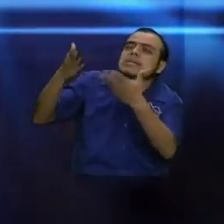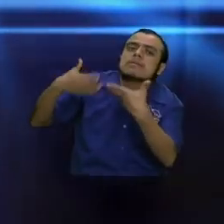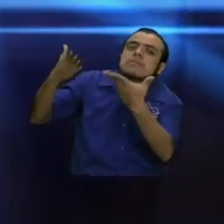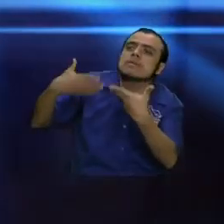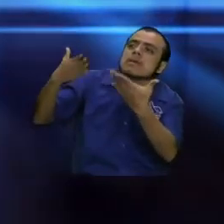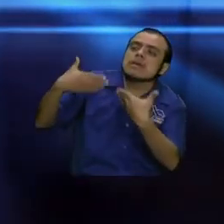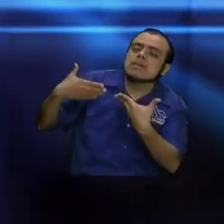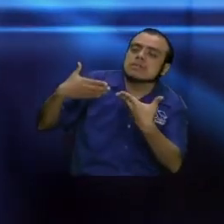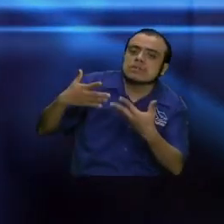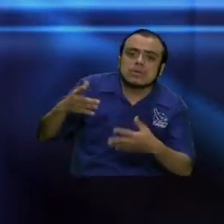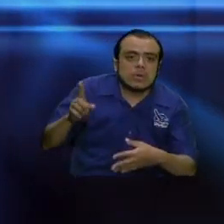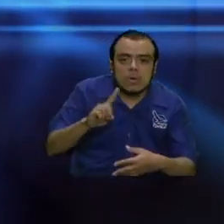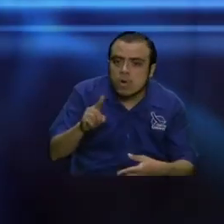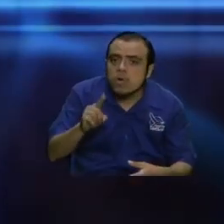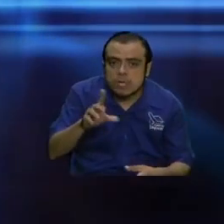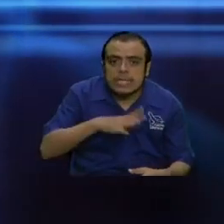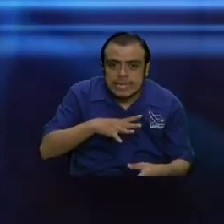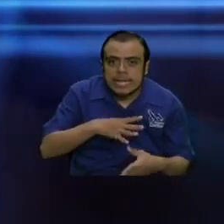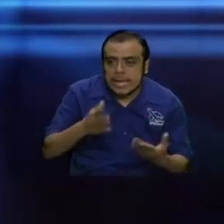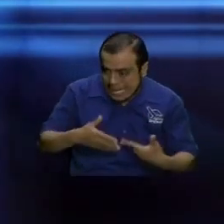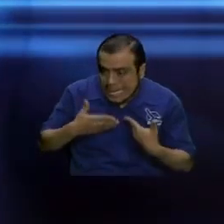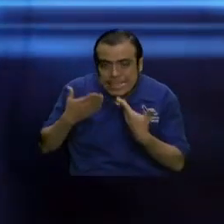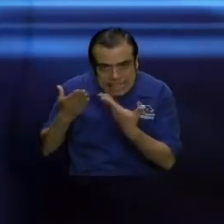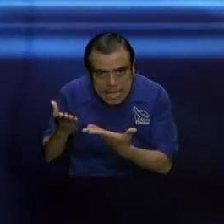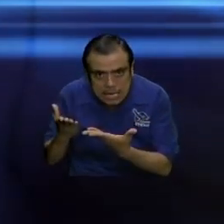Usted tiene que activar.